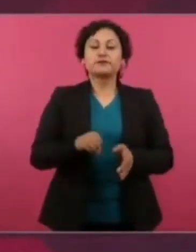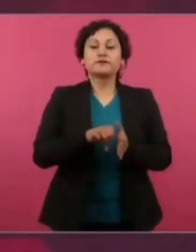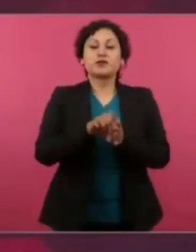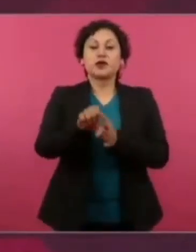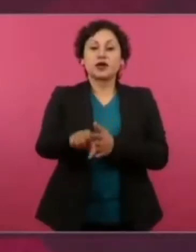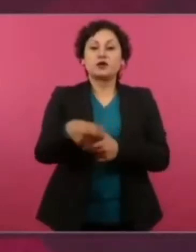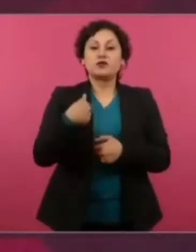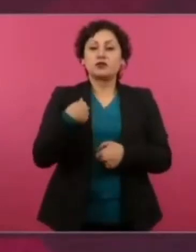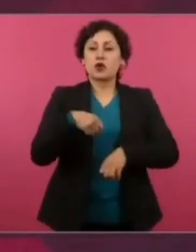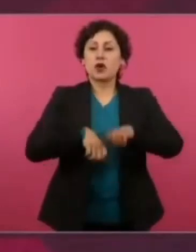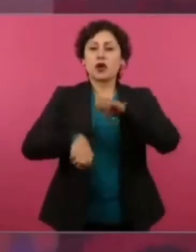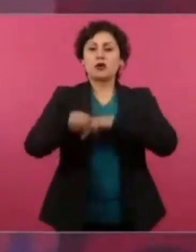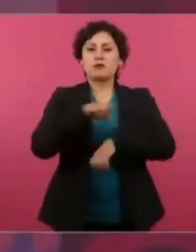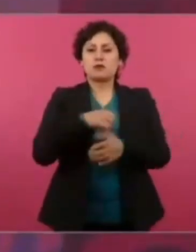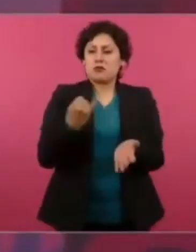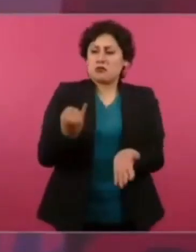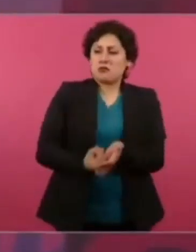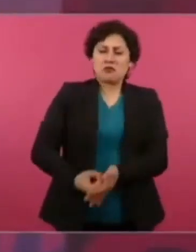no pago impuestos.